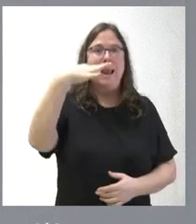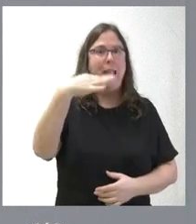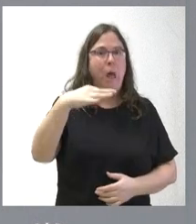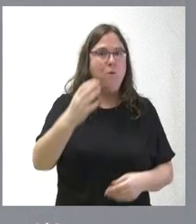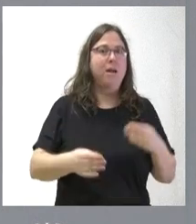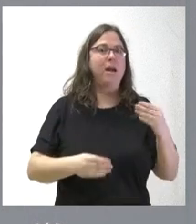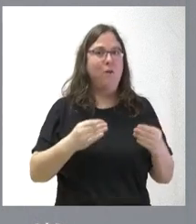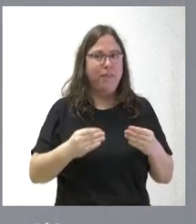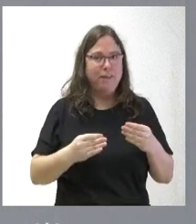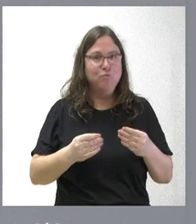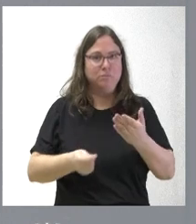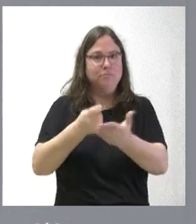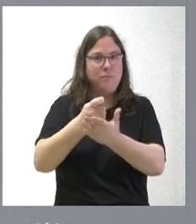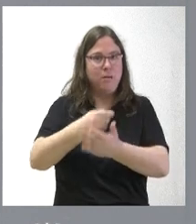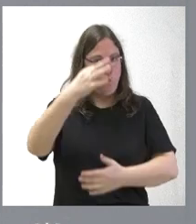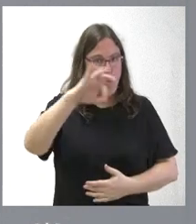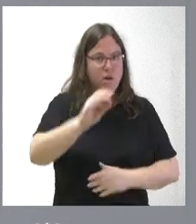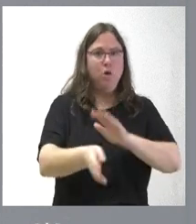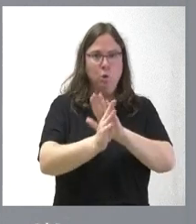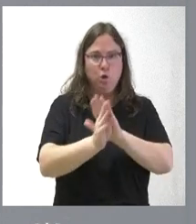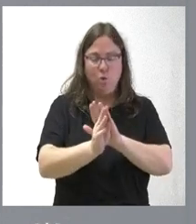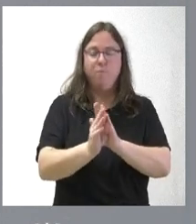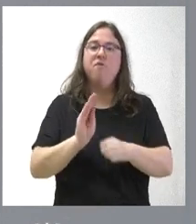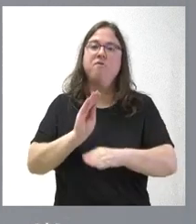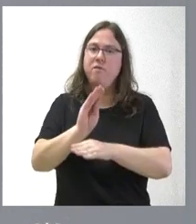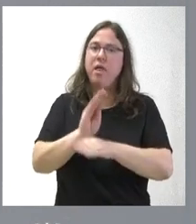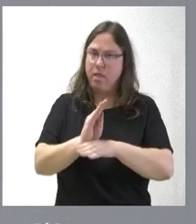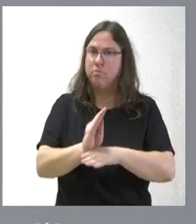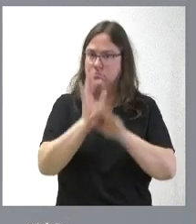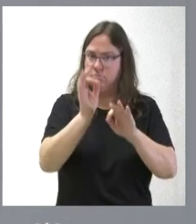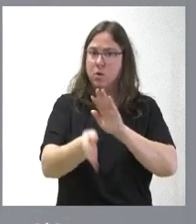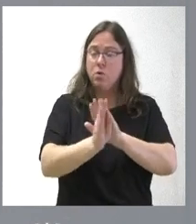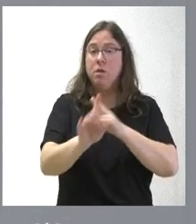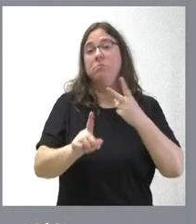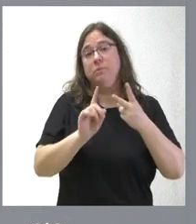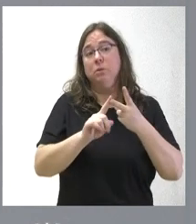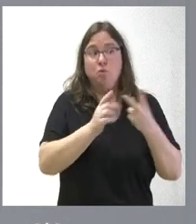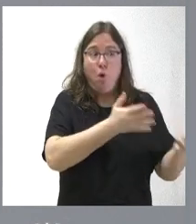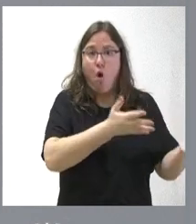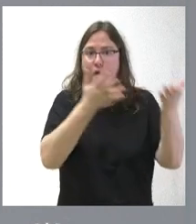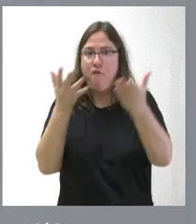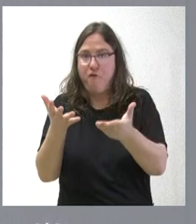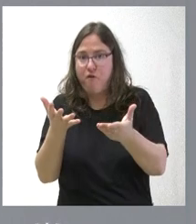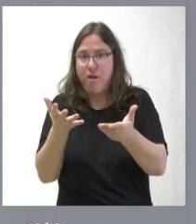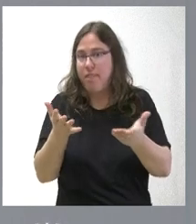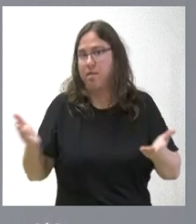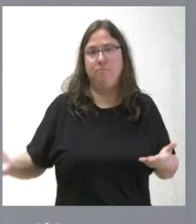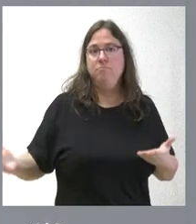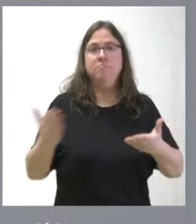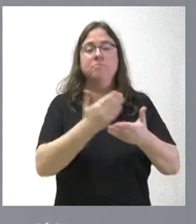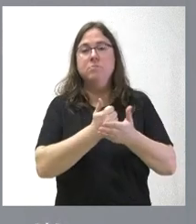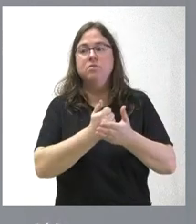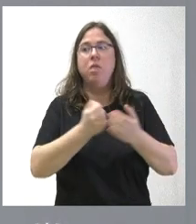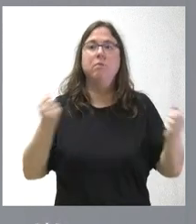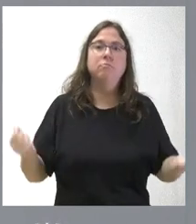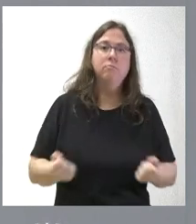que lo hacemos, pero sí seguiremos asegurando esa financiación del SERLA. Y, en segundo lugar, ofreciéndonos en toda la actividad que